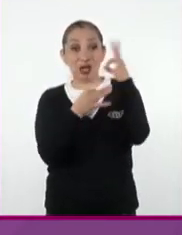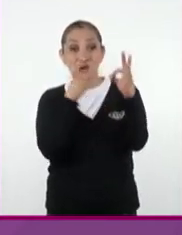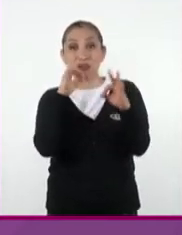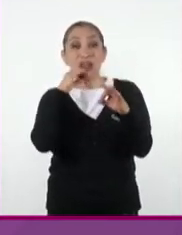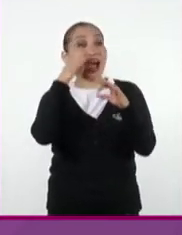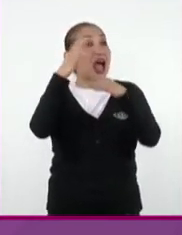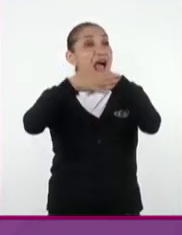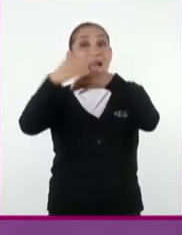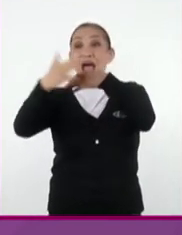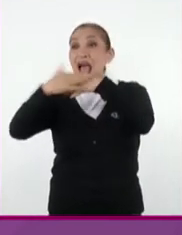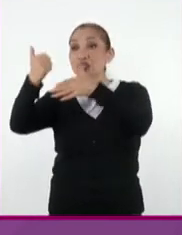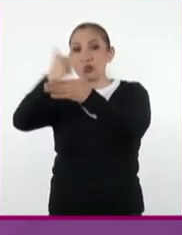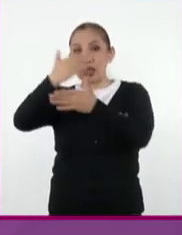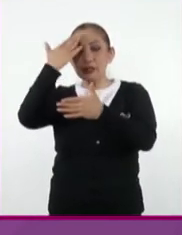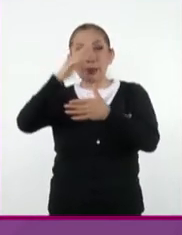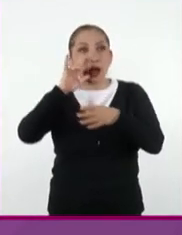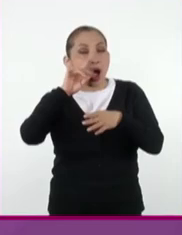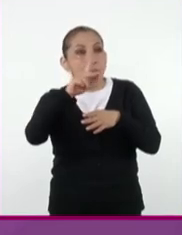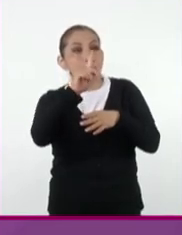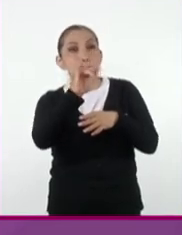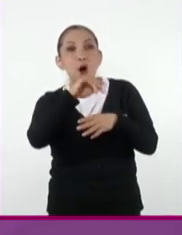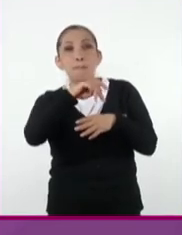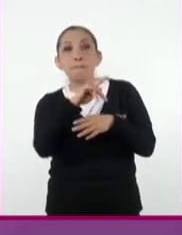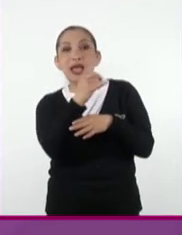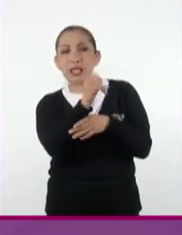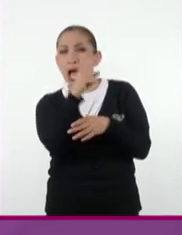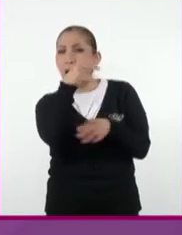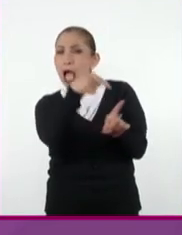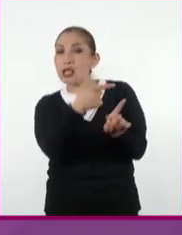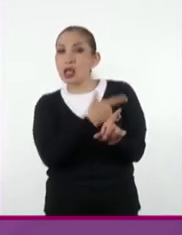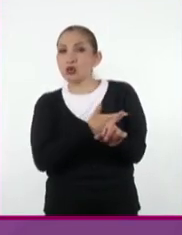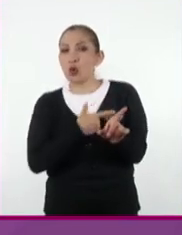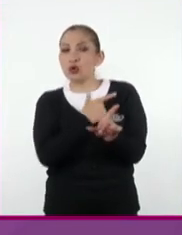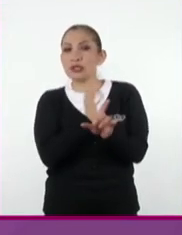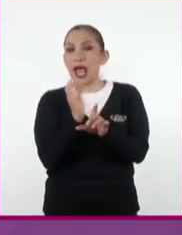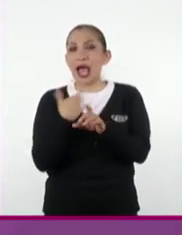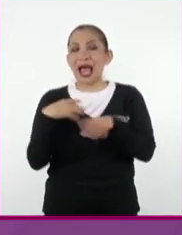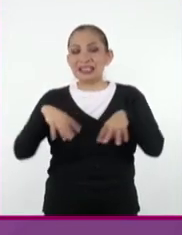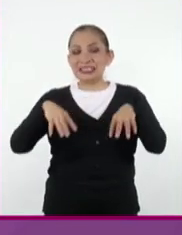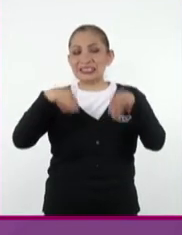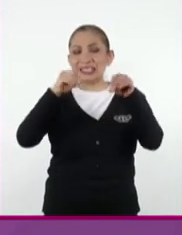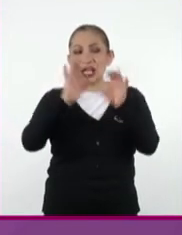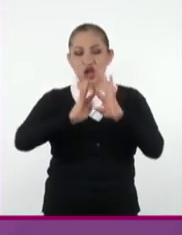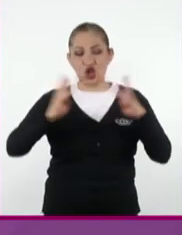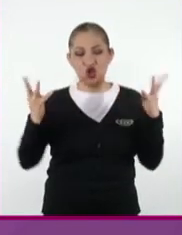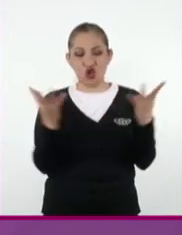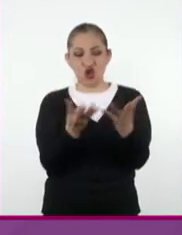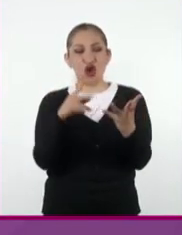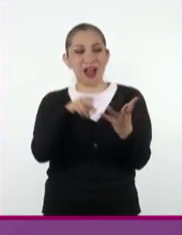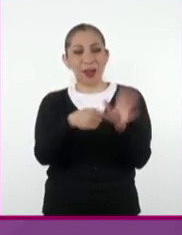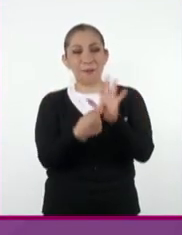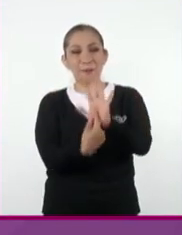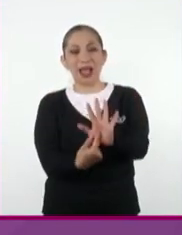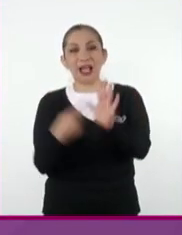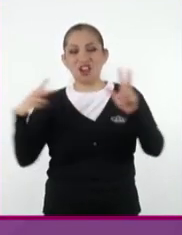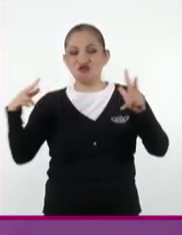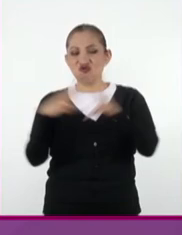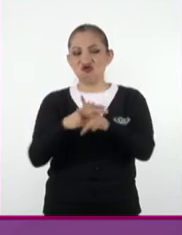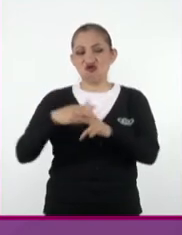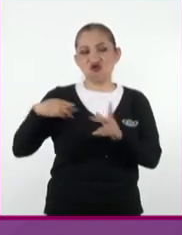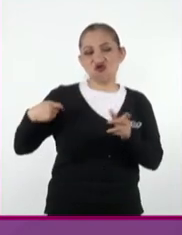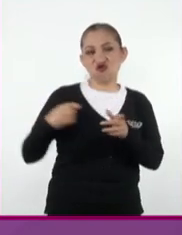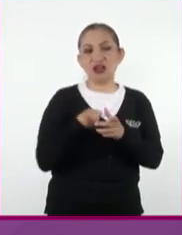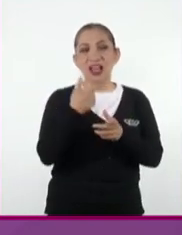por toda la ciudad, sabemos que en Pompeya existía un particular gusto por el circo, que en aquel periodo presentaba combates de